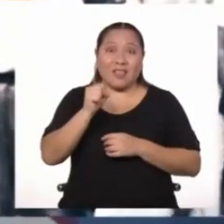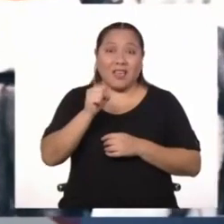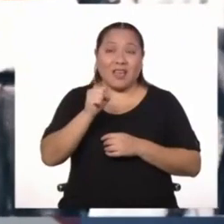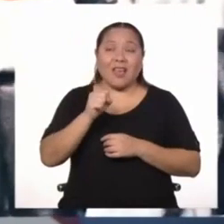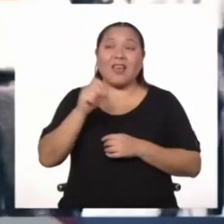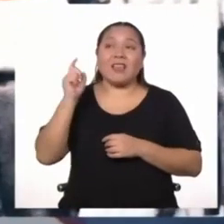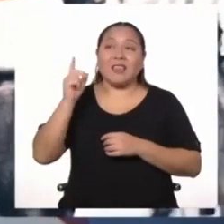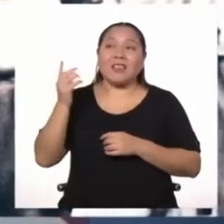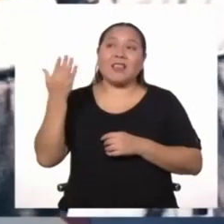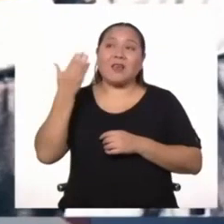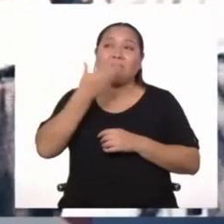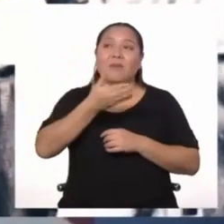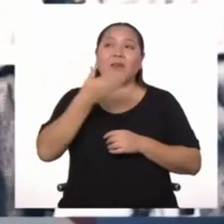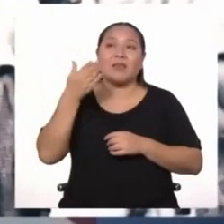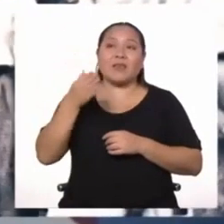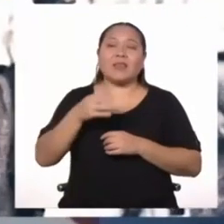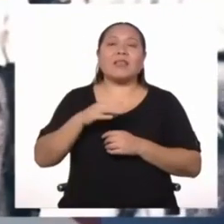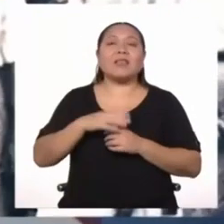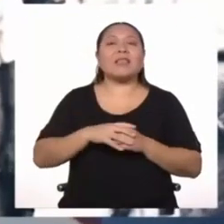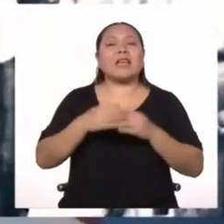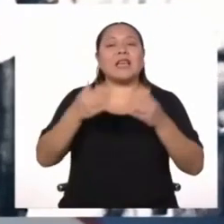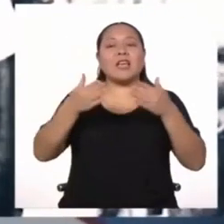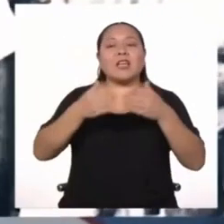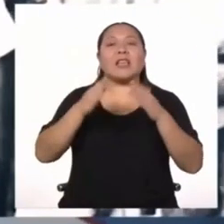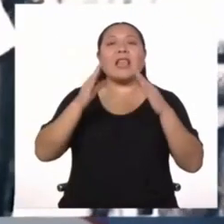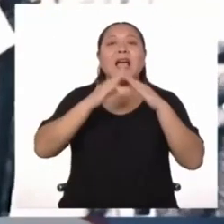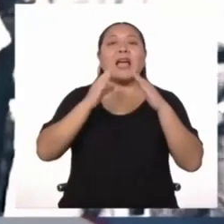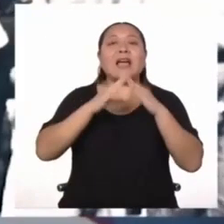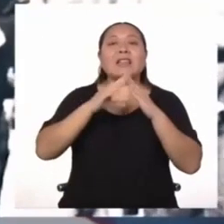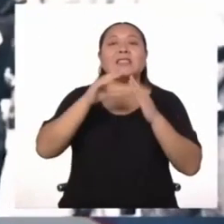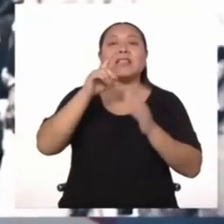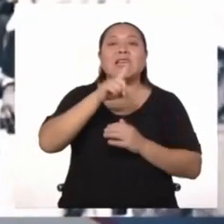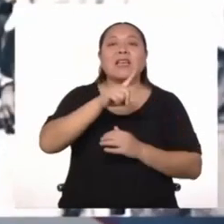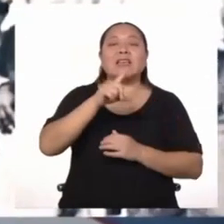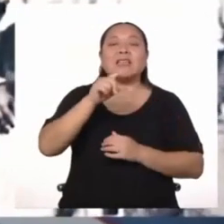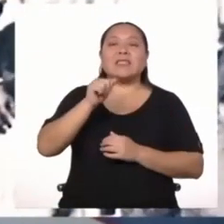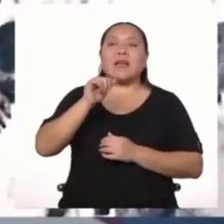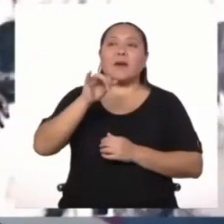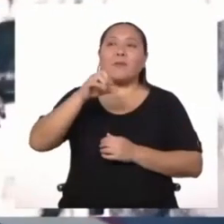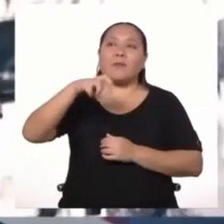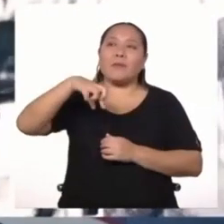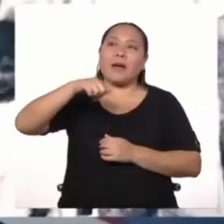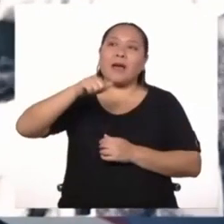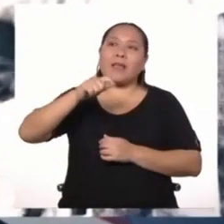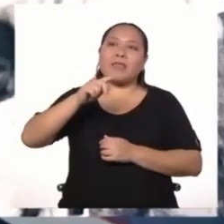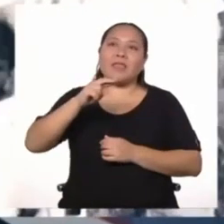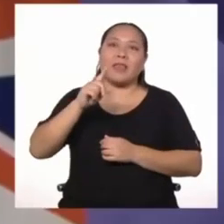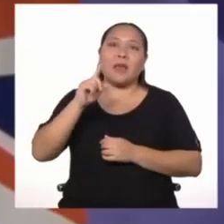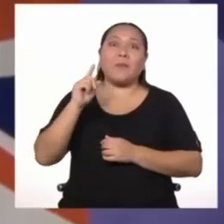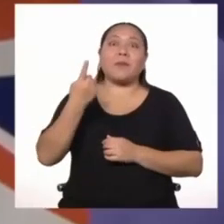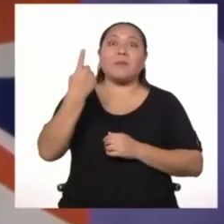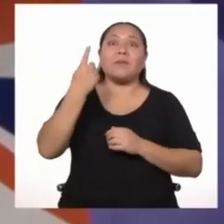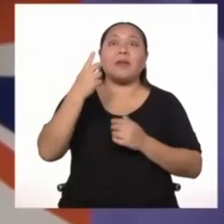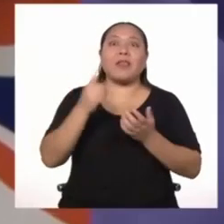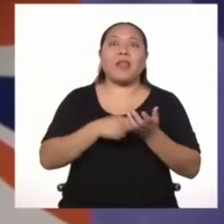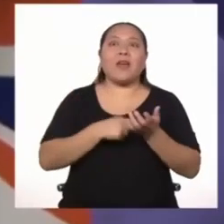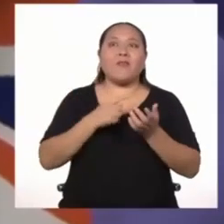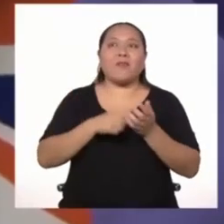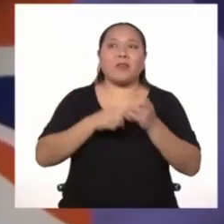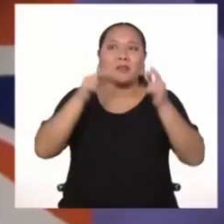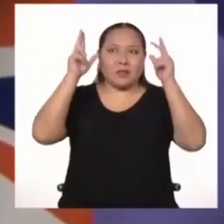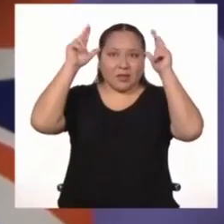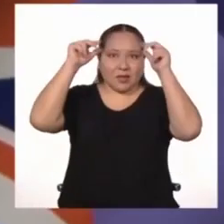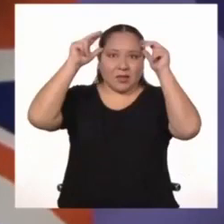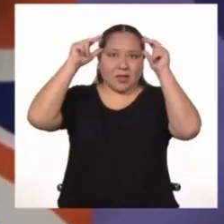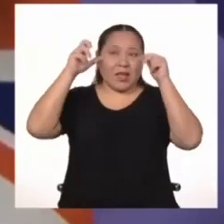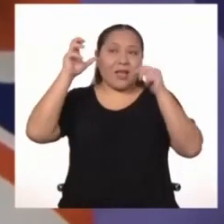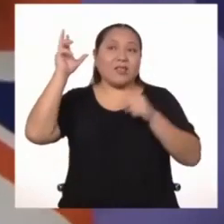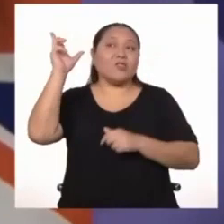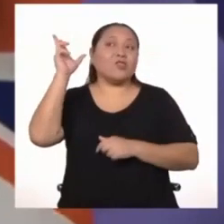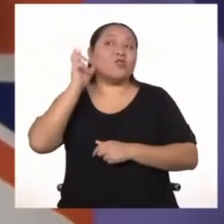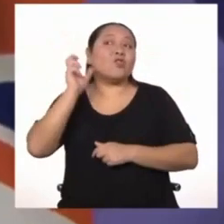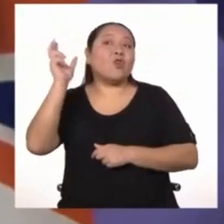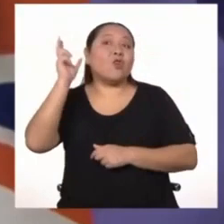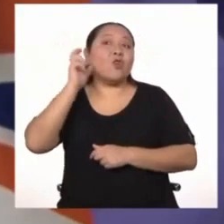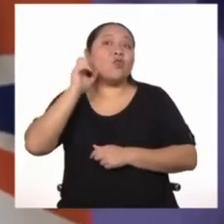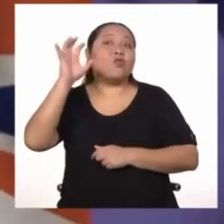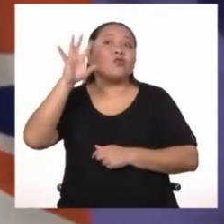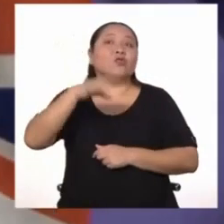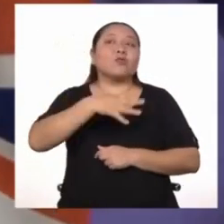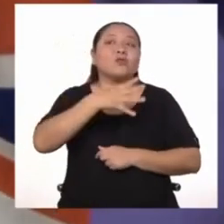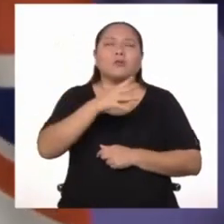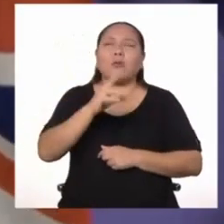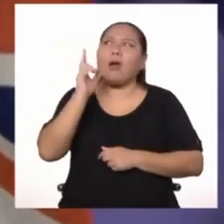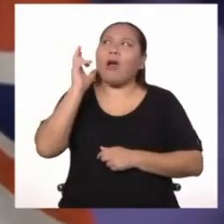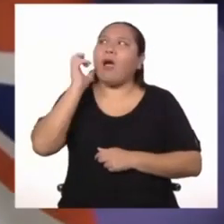En la hacienda Yapatera de los Checa, monté por primera vez a caballo y oí hablar de Inglaterra de manera más bien